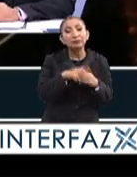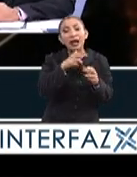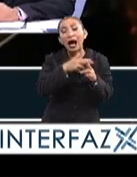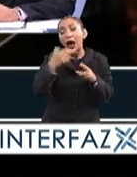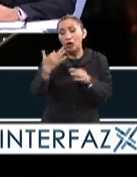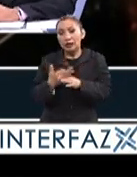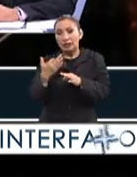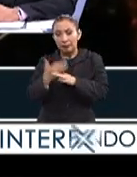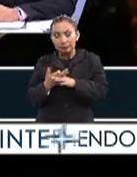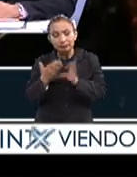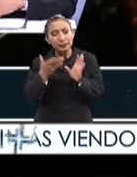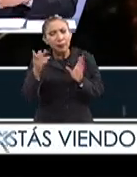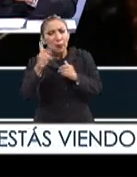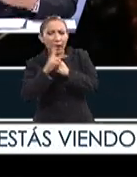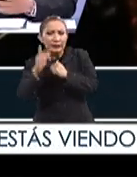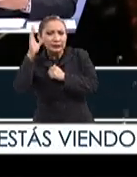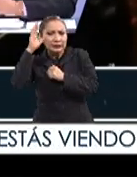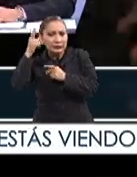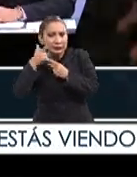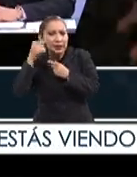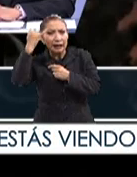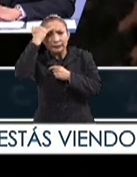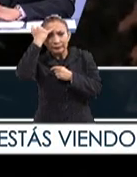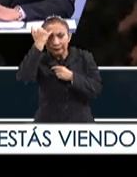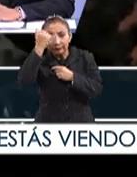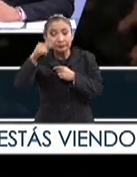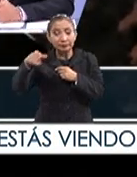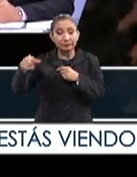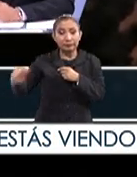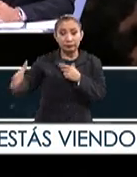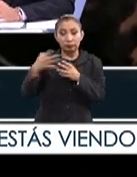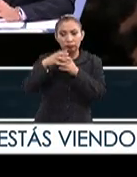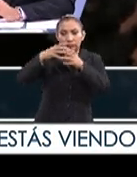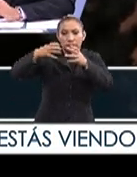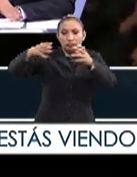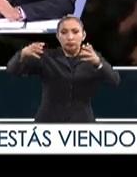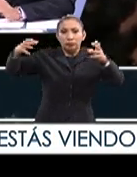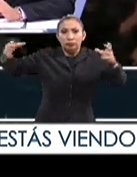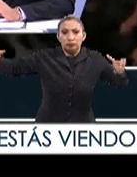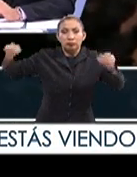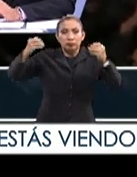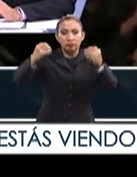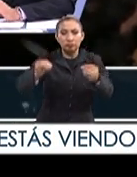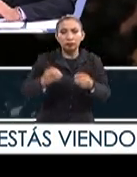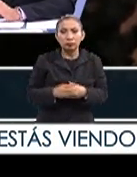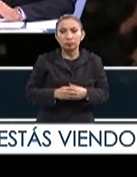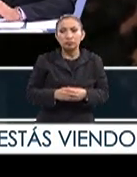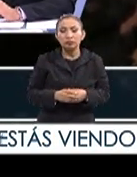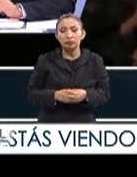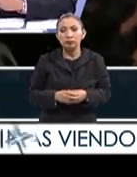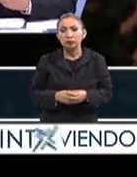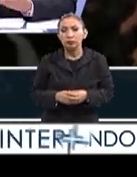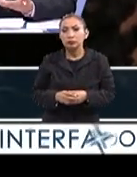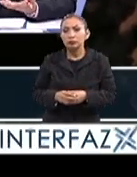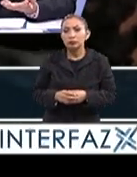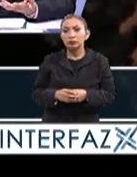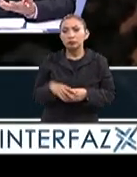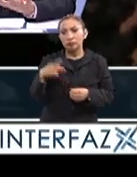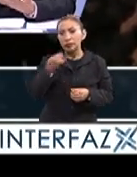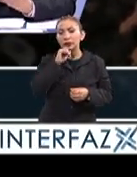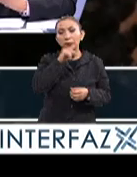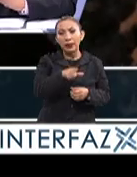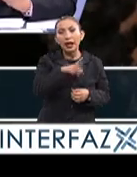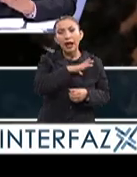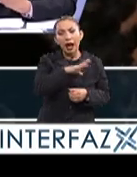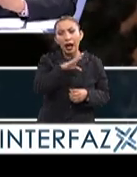hasta en la actualidad. Tenemos países como China, como India que crecen de forma exponencial, pero también